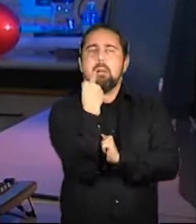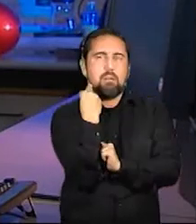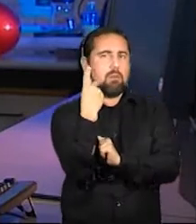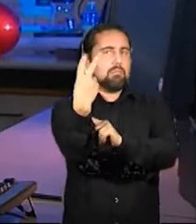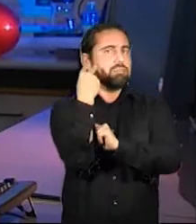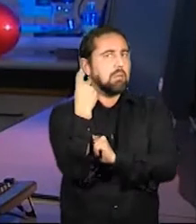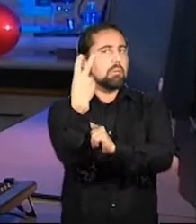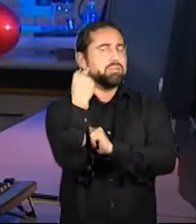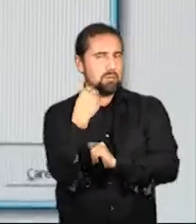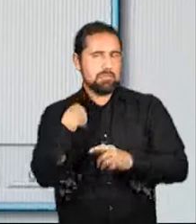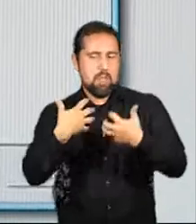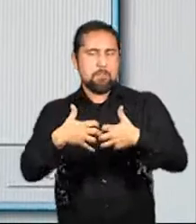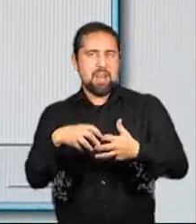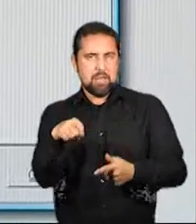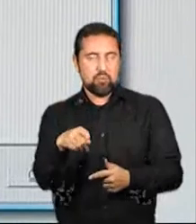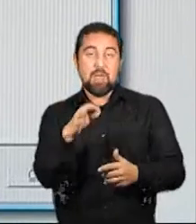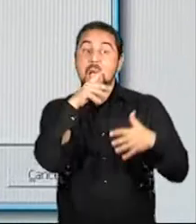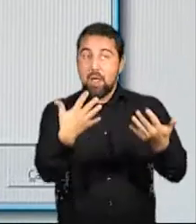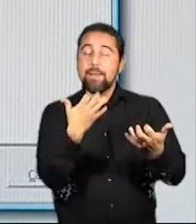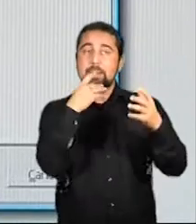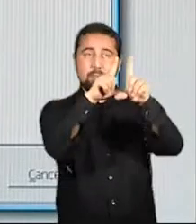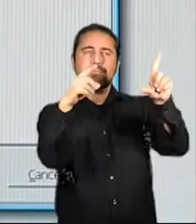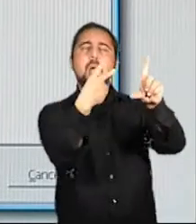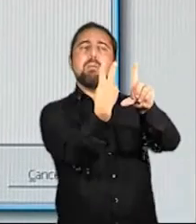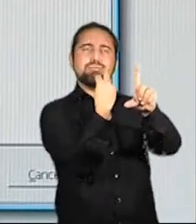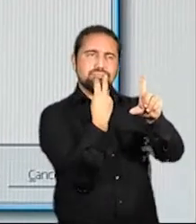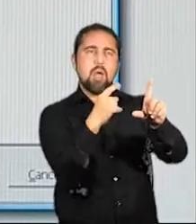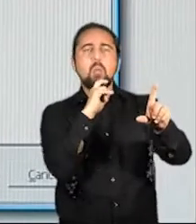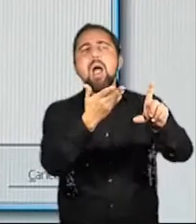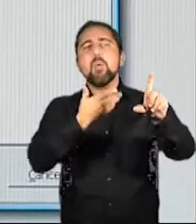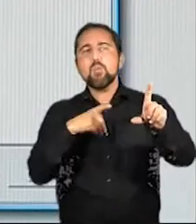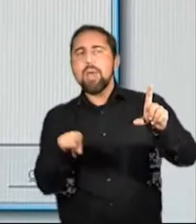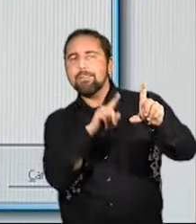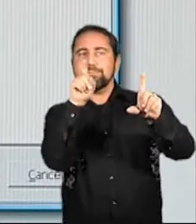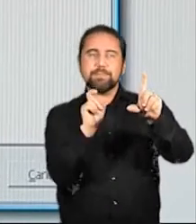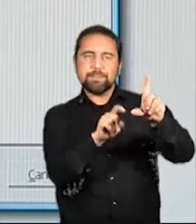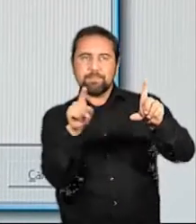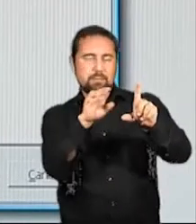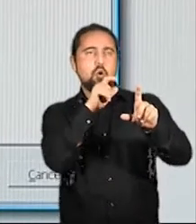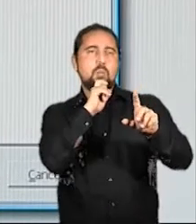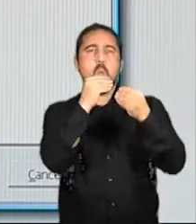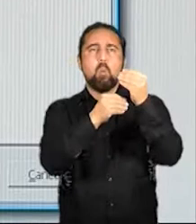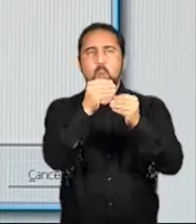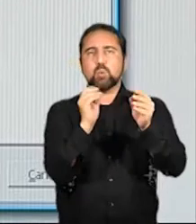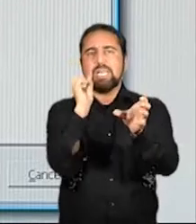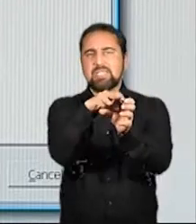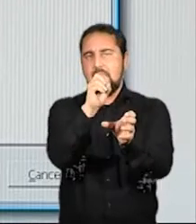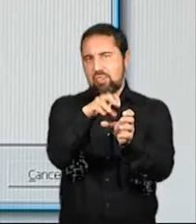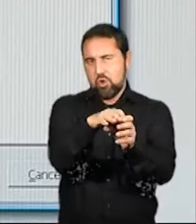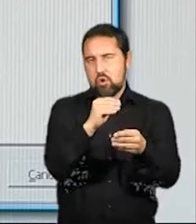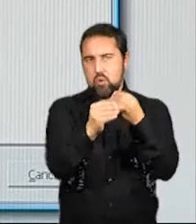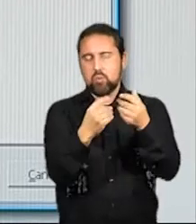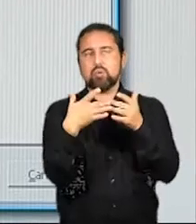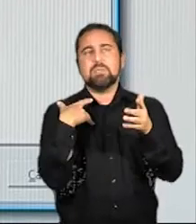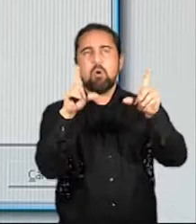a través de la tarjeta de sonido. Bienvenido a la instalación de iOS. Pulse Enter para iniciar la instalación o escape para cancelar. El programa de